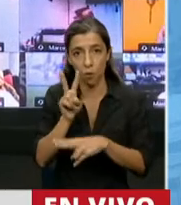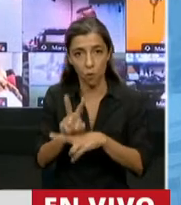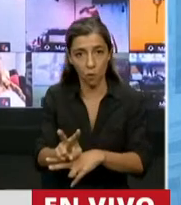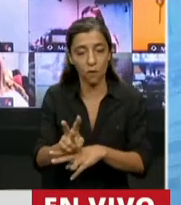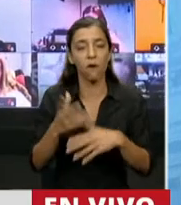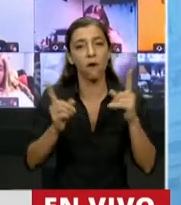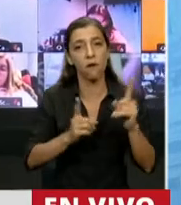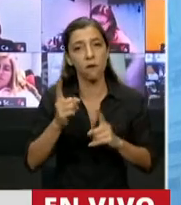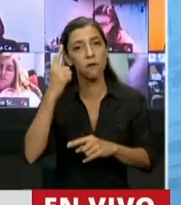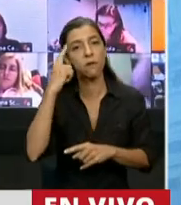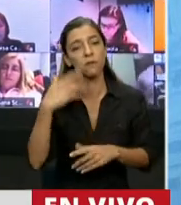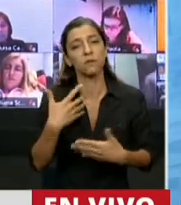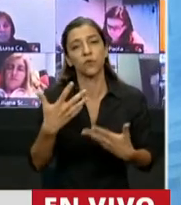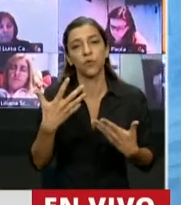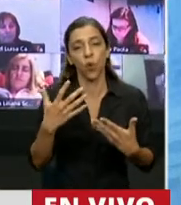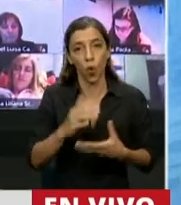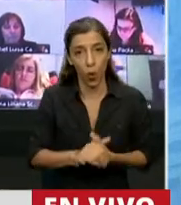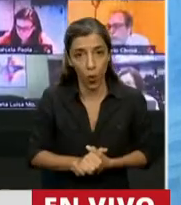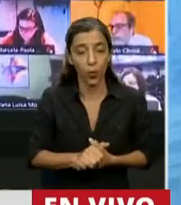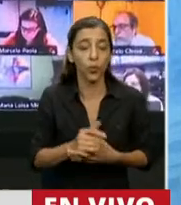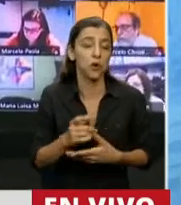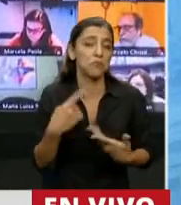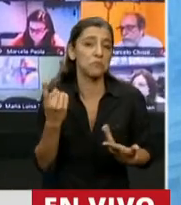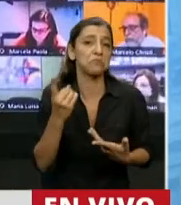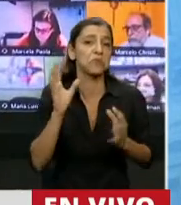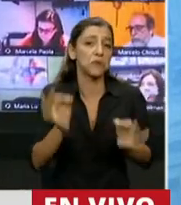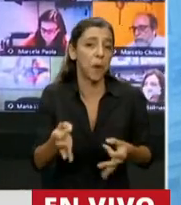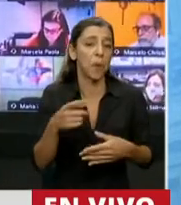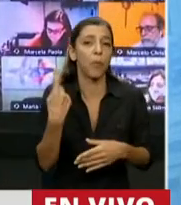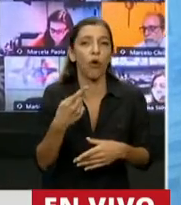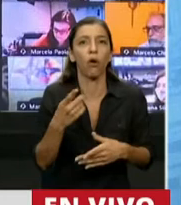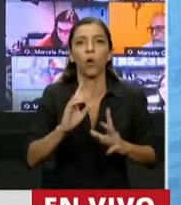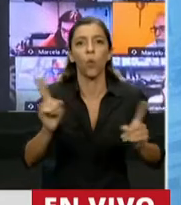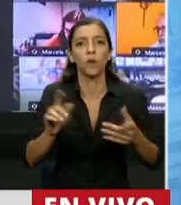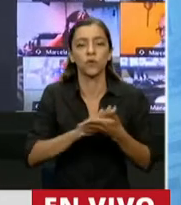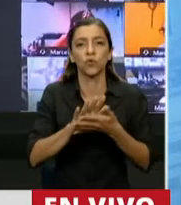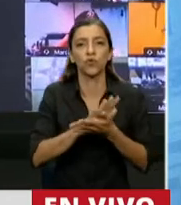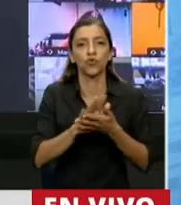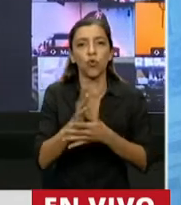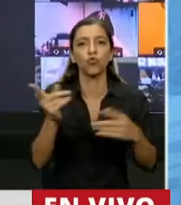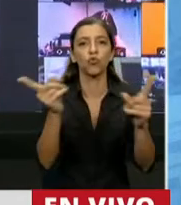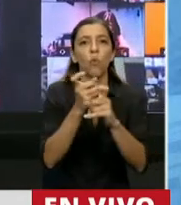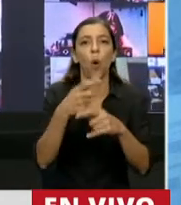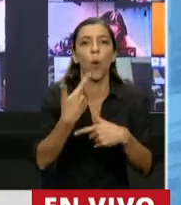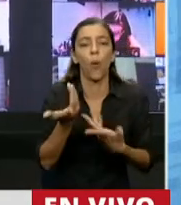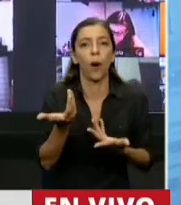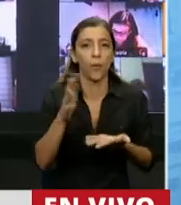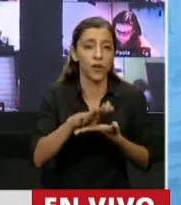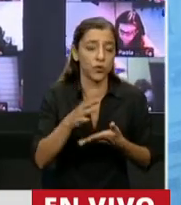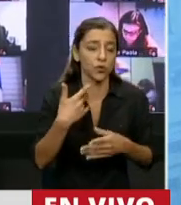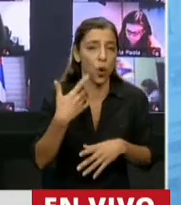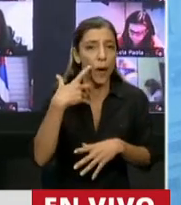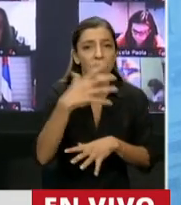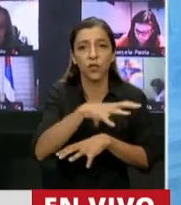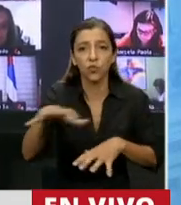que no cambian el curso de la historia, son de esas leyes que no resuelven los problemas graves de institucionalidad que tenemos